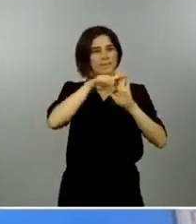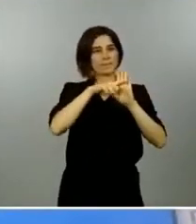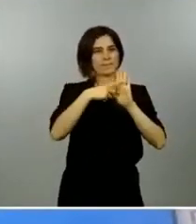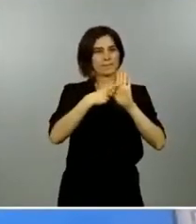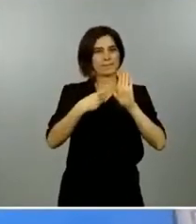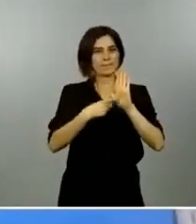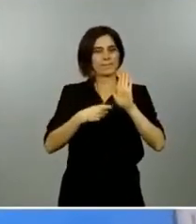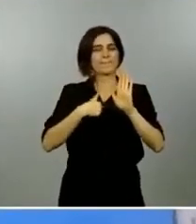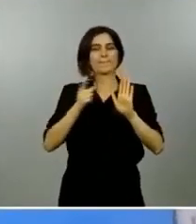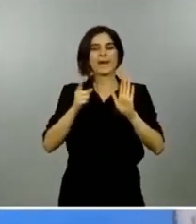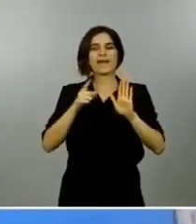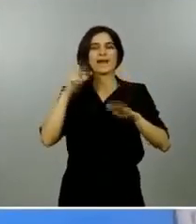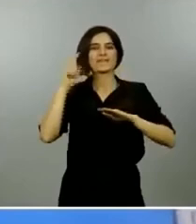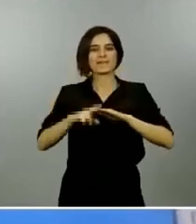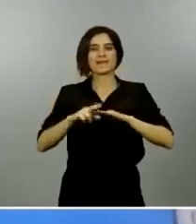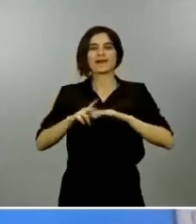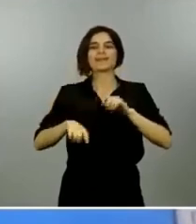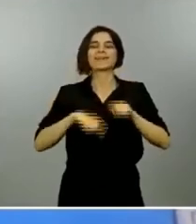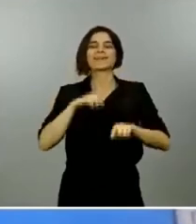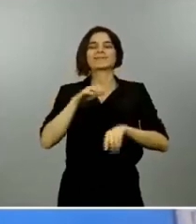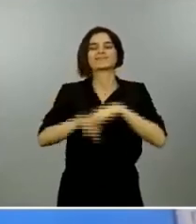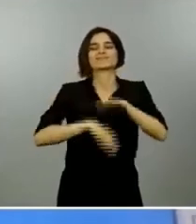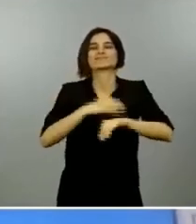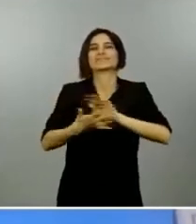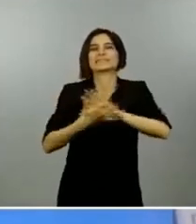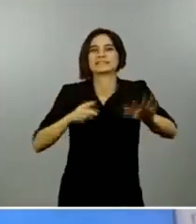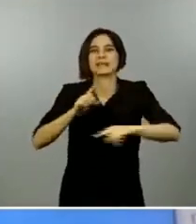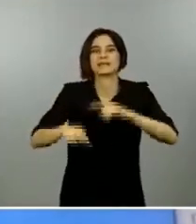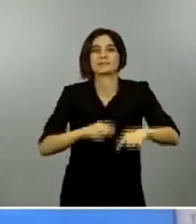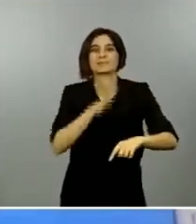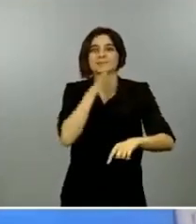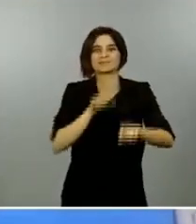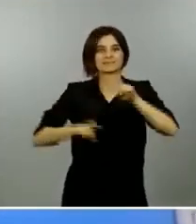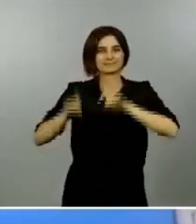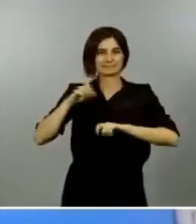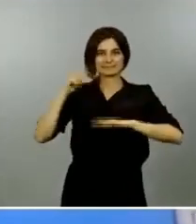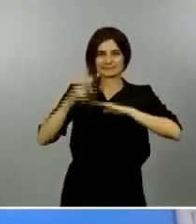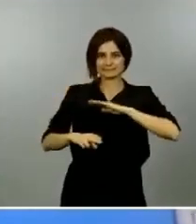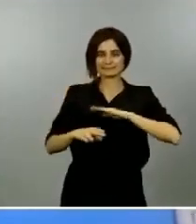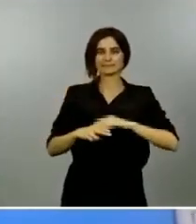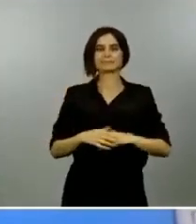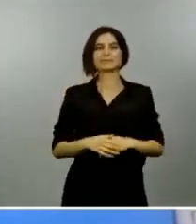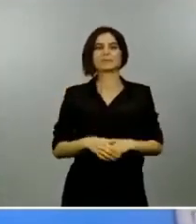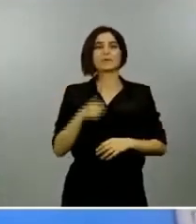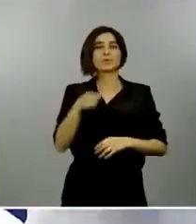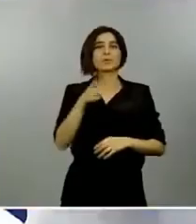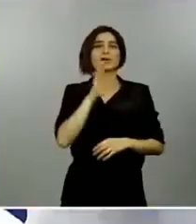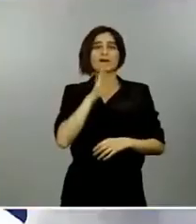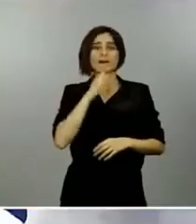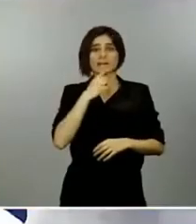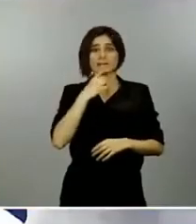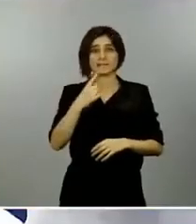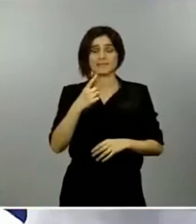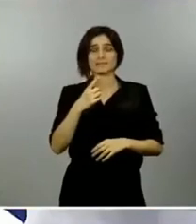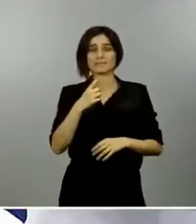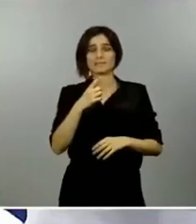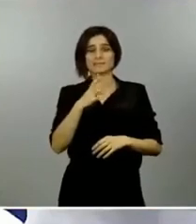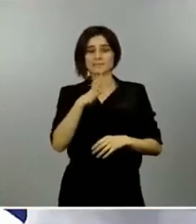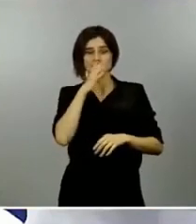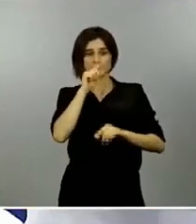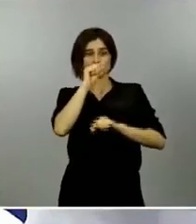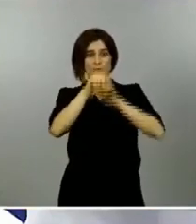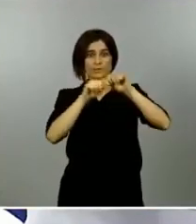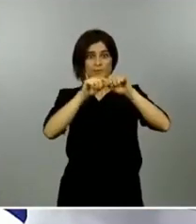en las medidas de desconfinamiento yo voy a preguntar que por la evolución de la pandemia parece bastante claro que